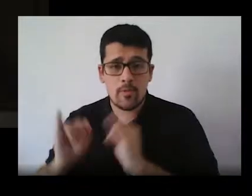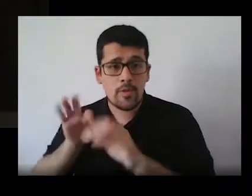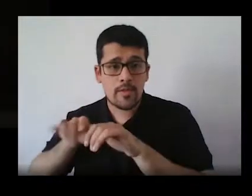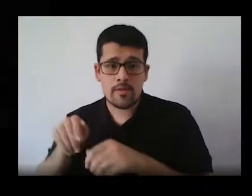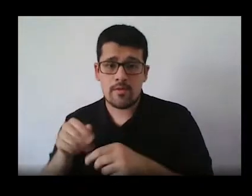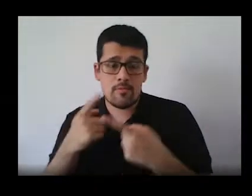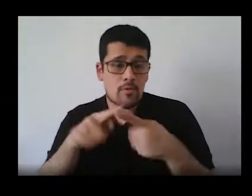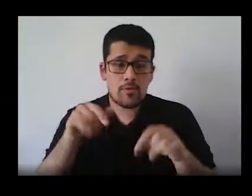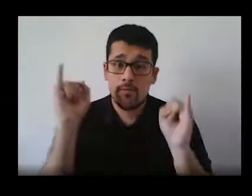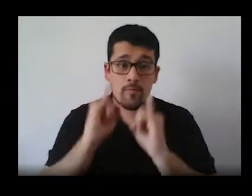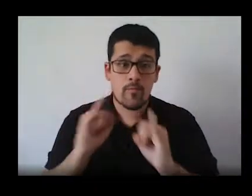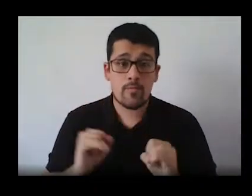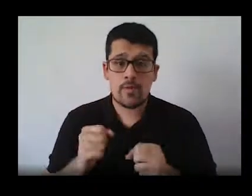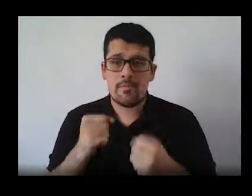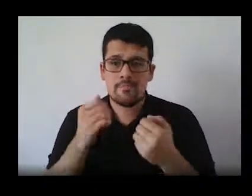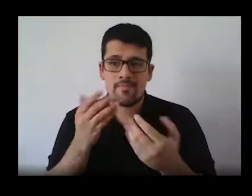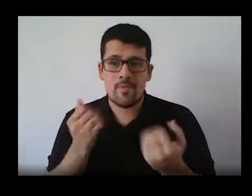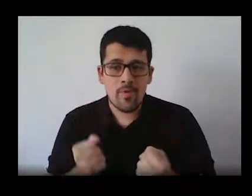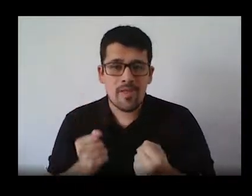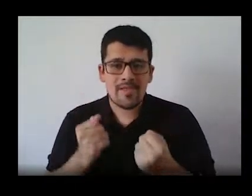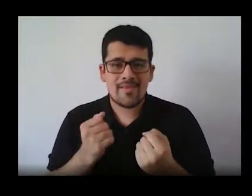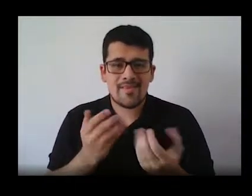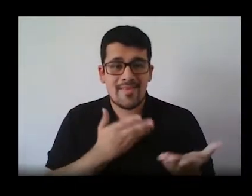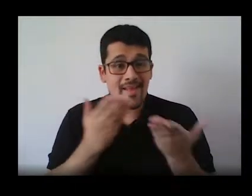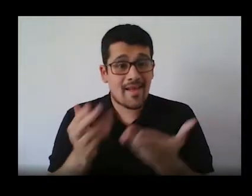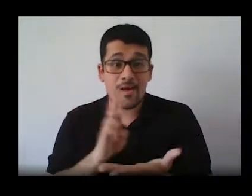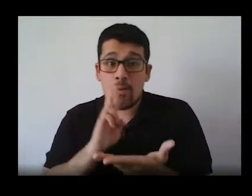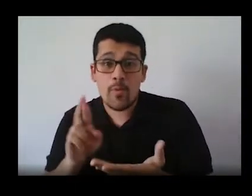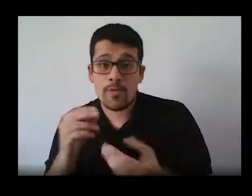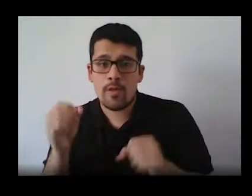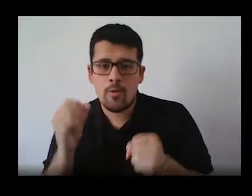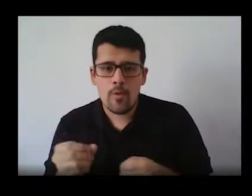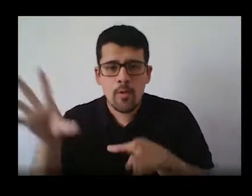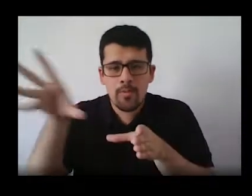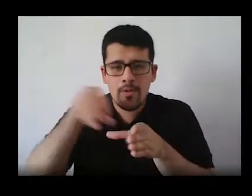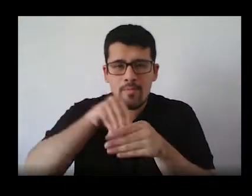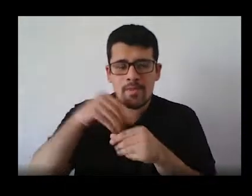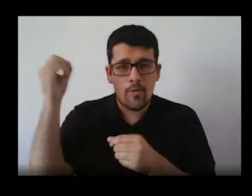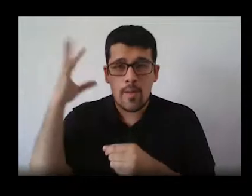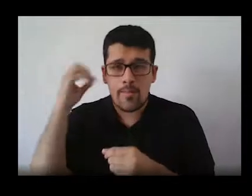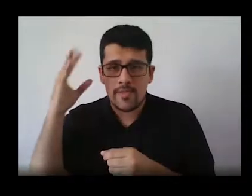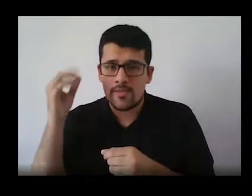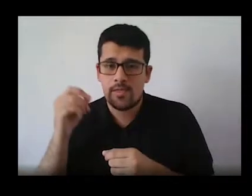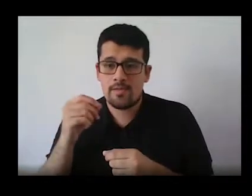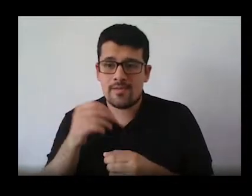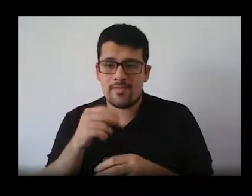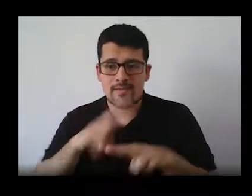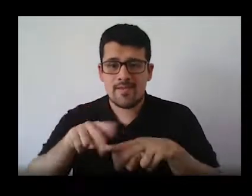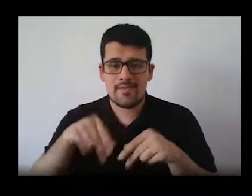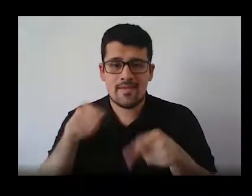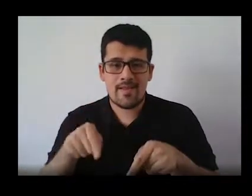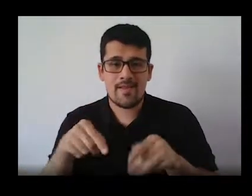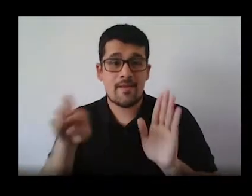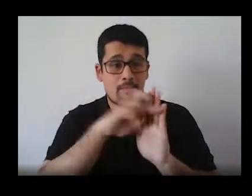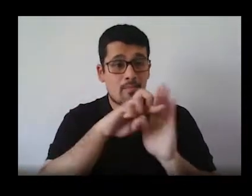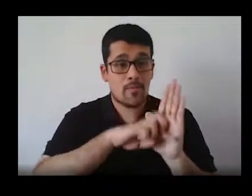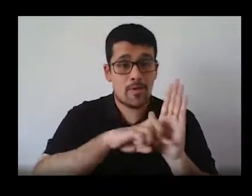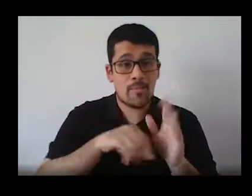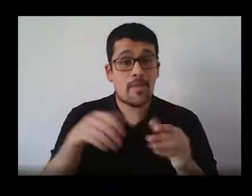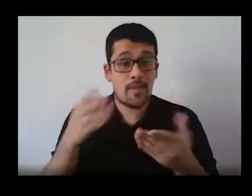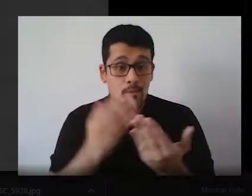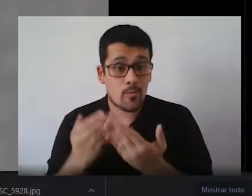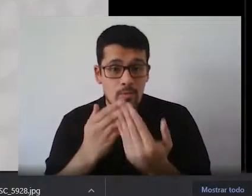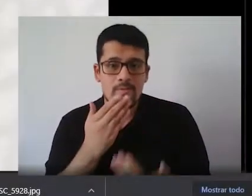forma den respuesta o complementen verdad los aprendizajes de declarados en el plan de